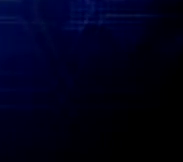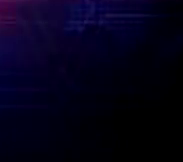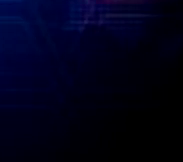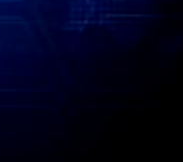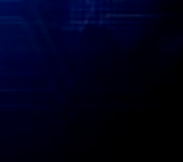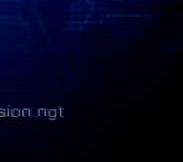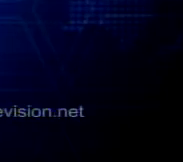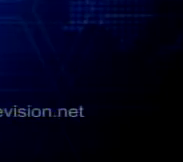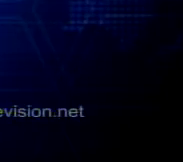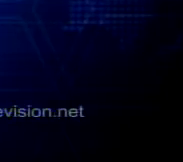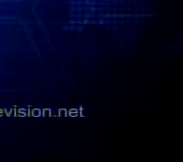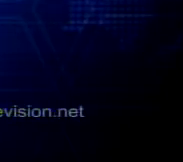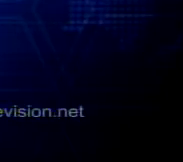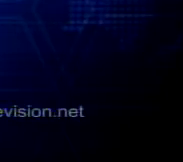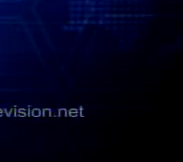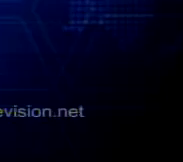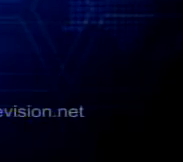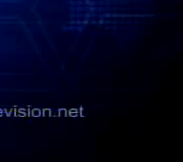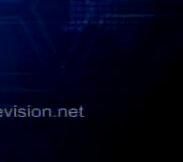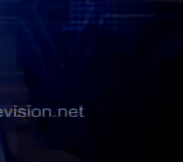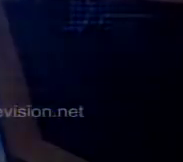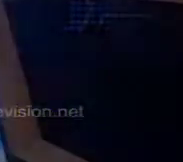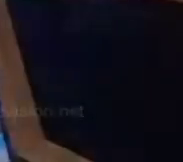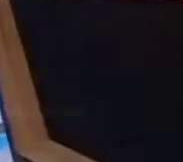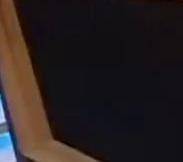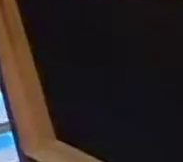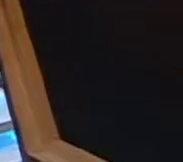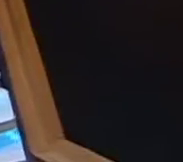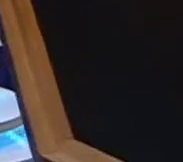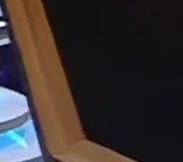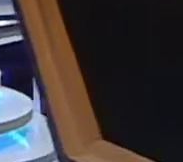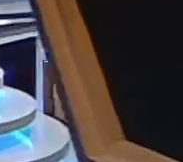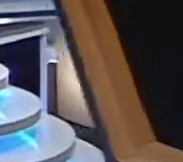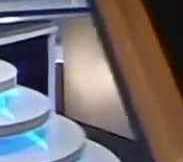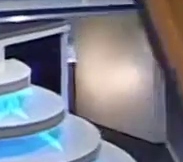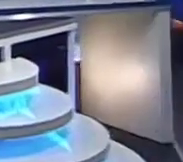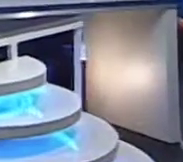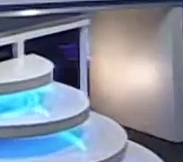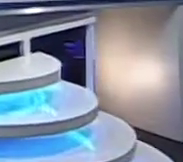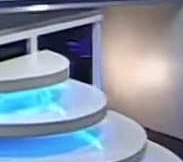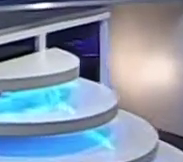Noticiero Benevisión. Información justa y balanceada.